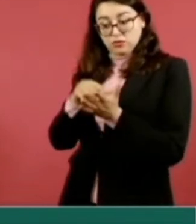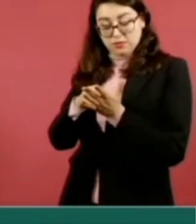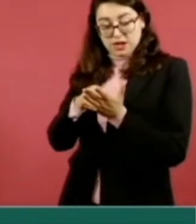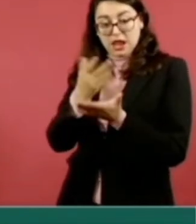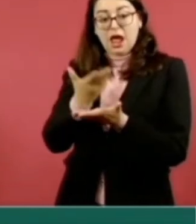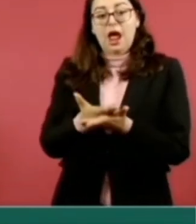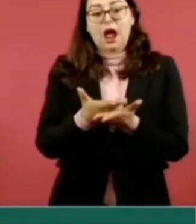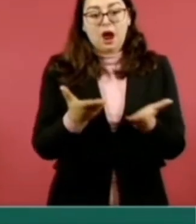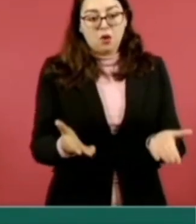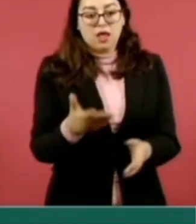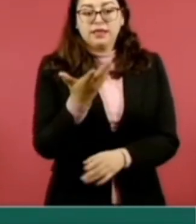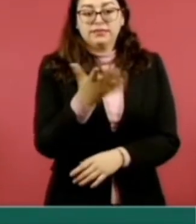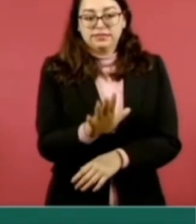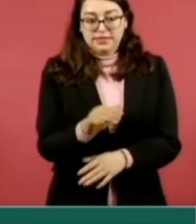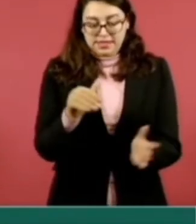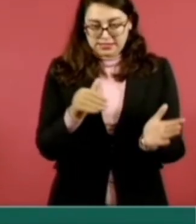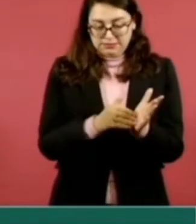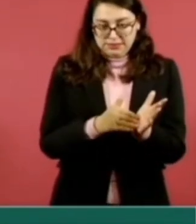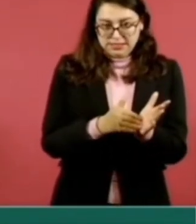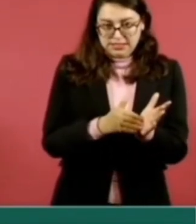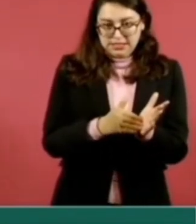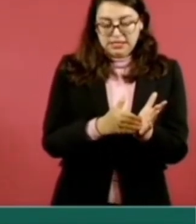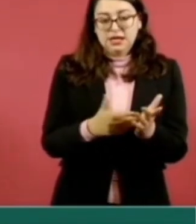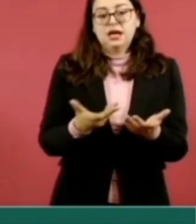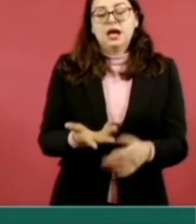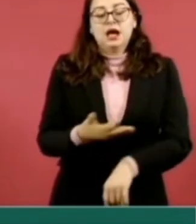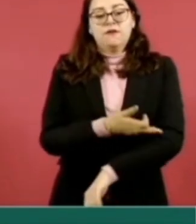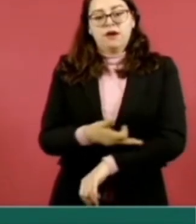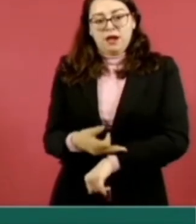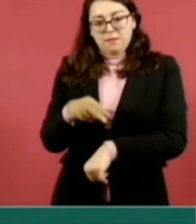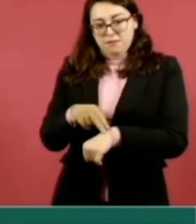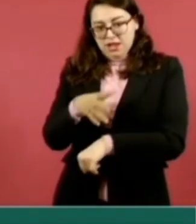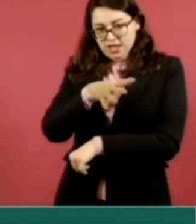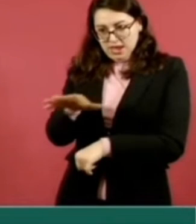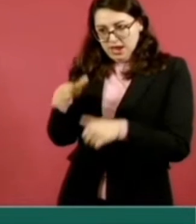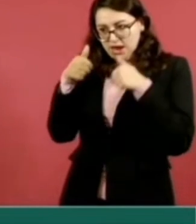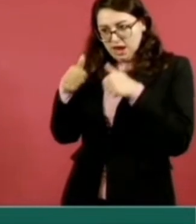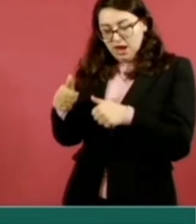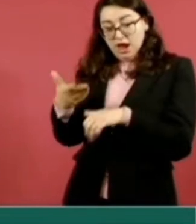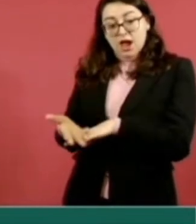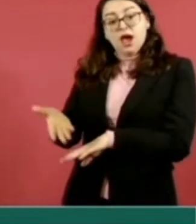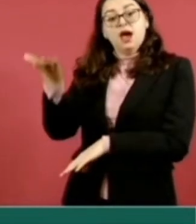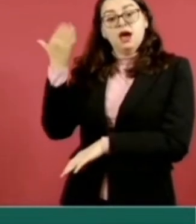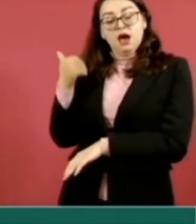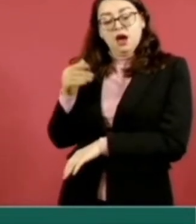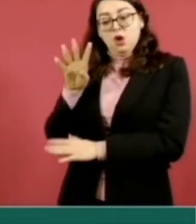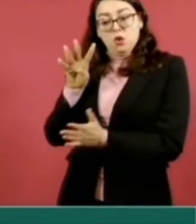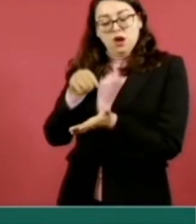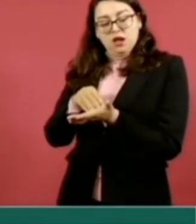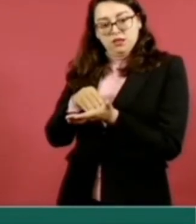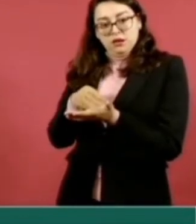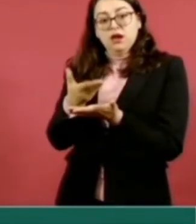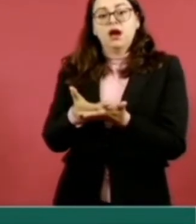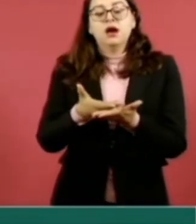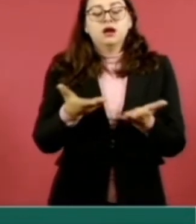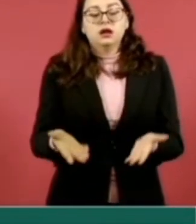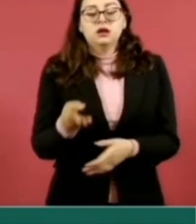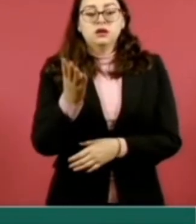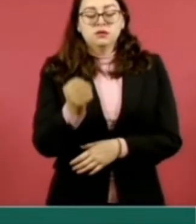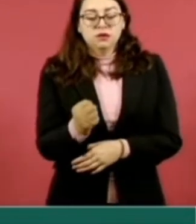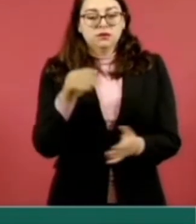540 consultas al mes. Las consultas de medicina familiar pasaron de 4 mil 397 a 9 mil